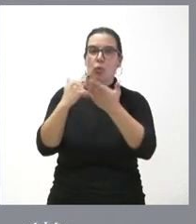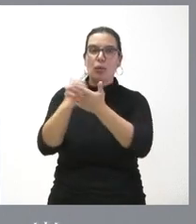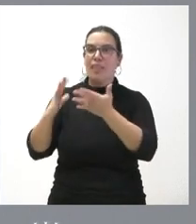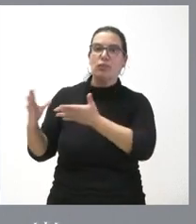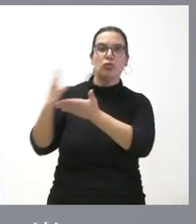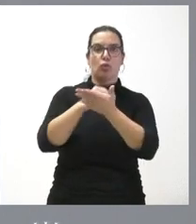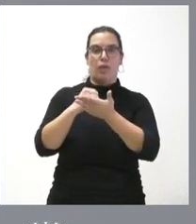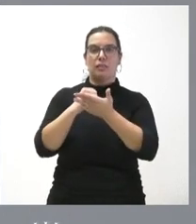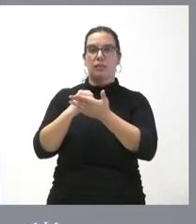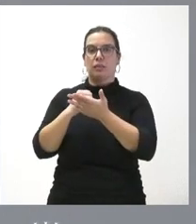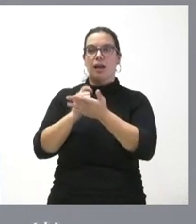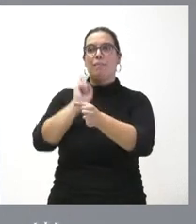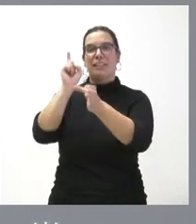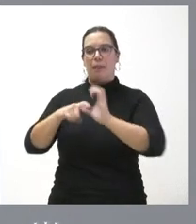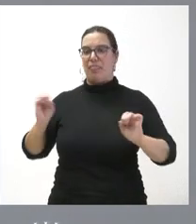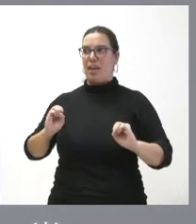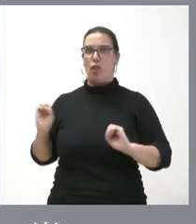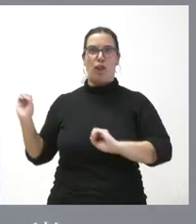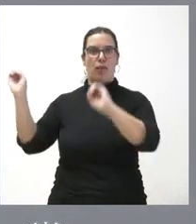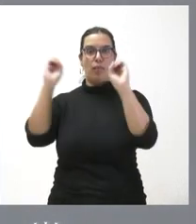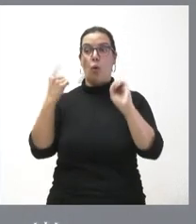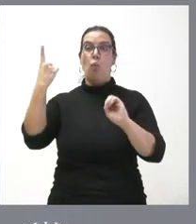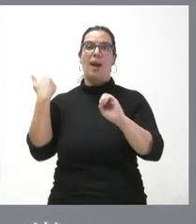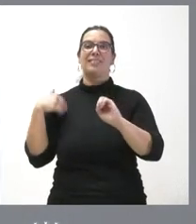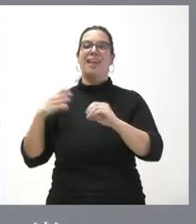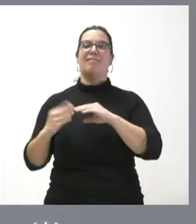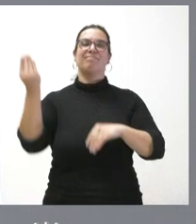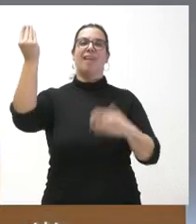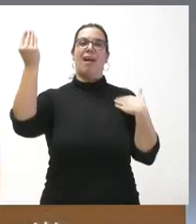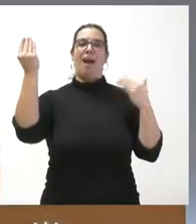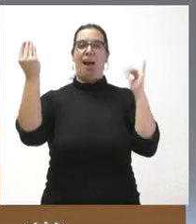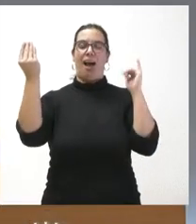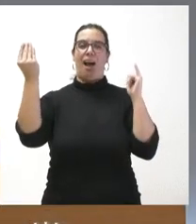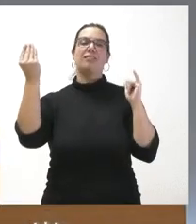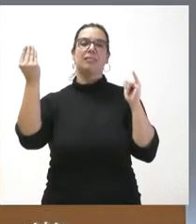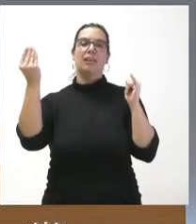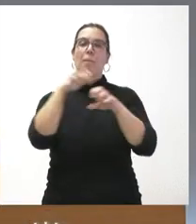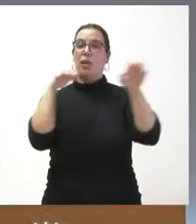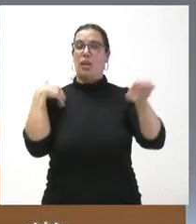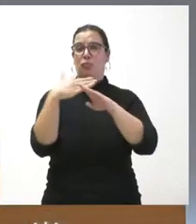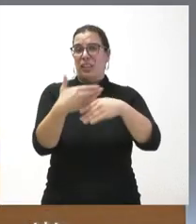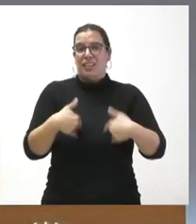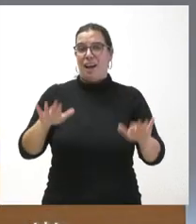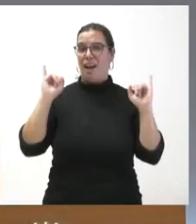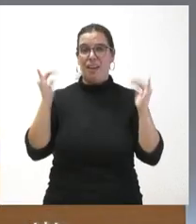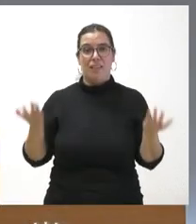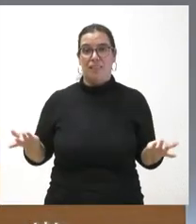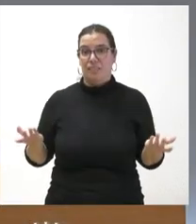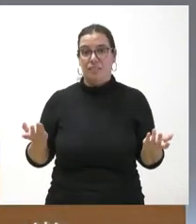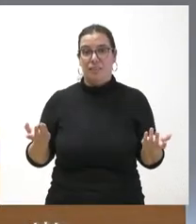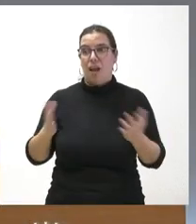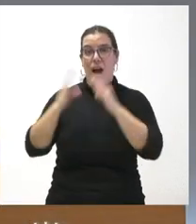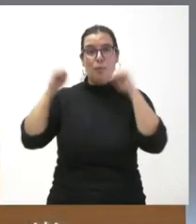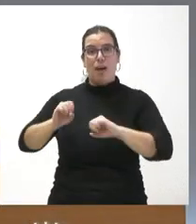en condiciones de igualdad no presentarse una comunidad autónoma con la mayoría bastante en el consejo de política fiscal y financiera para